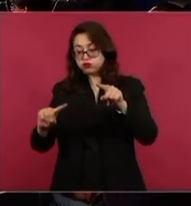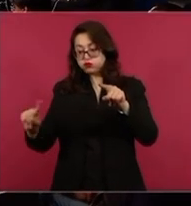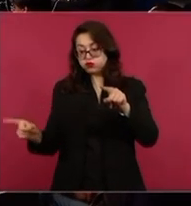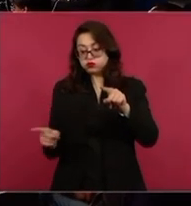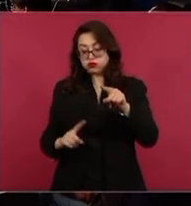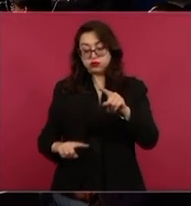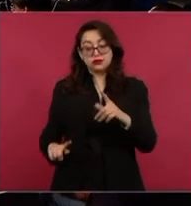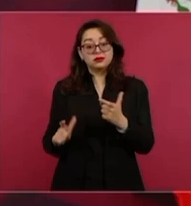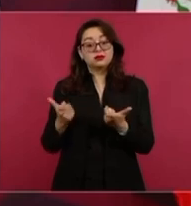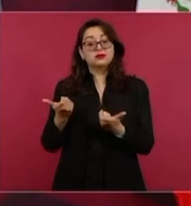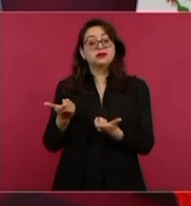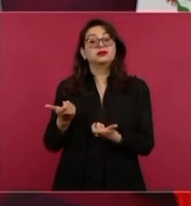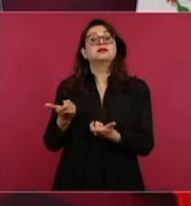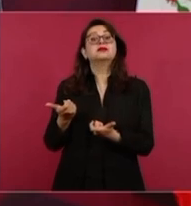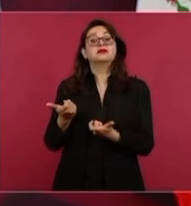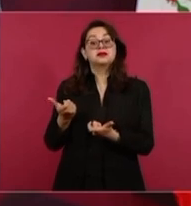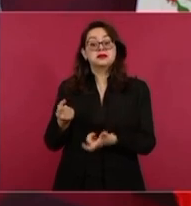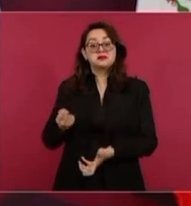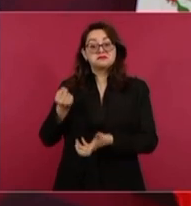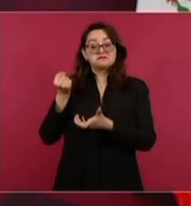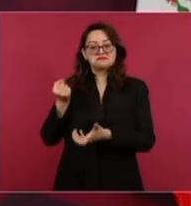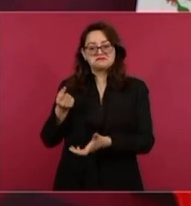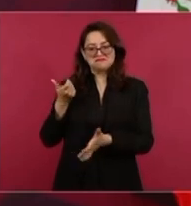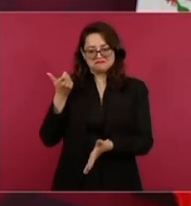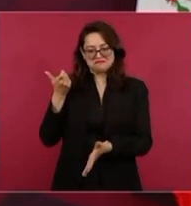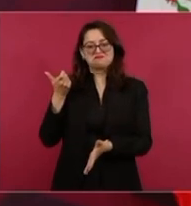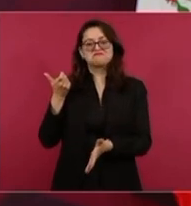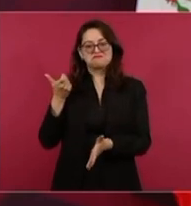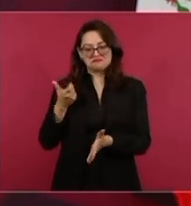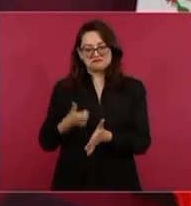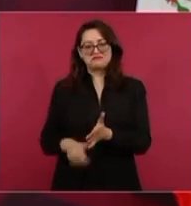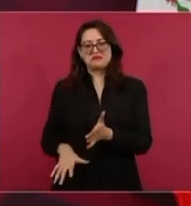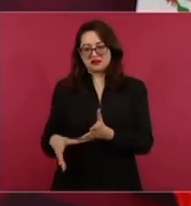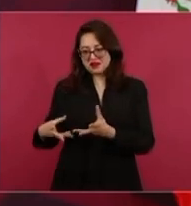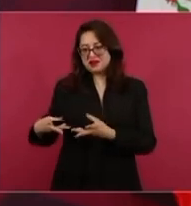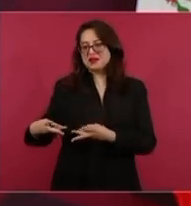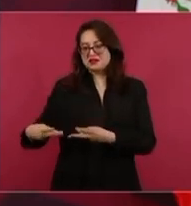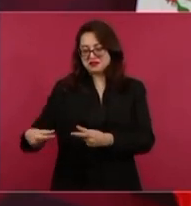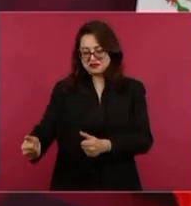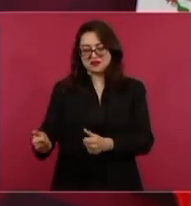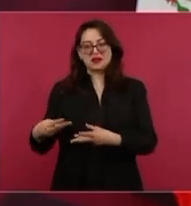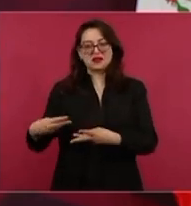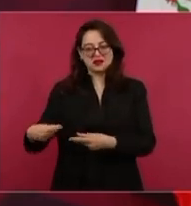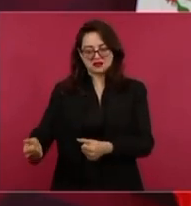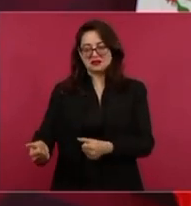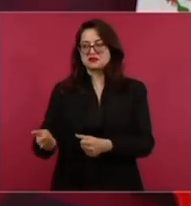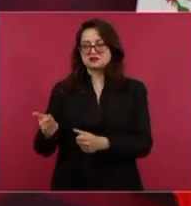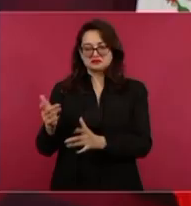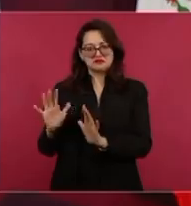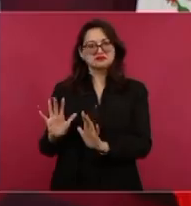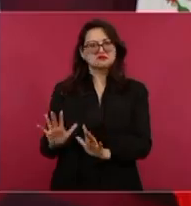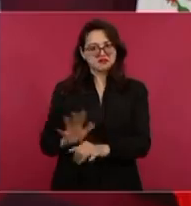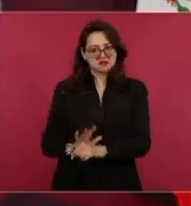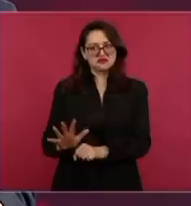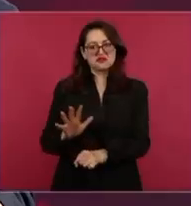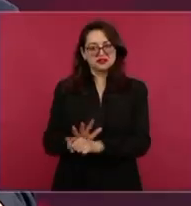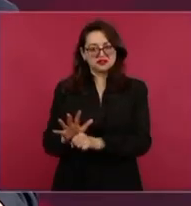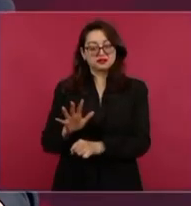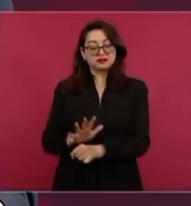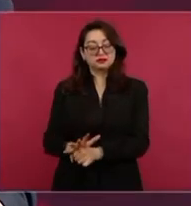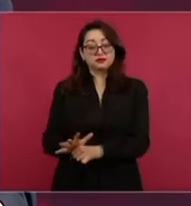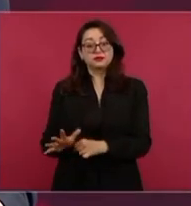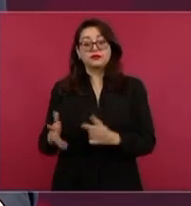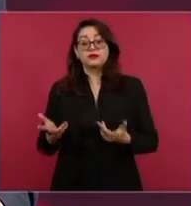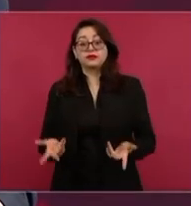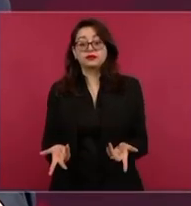muchísimo menos. Y lo que se va a cobrar al pasajero aquí con relación